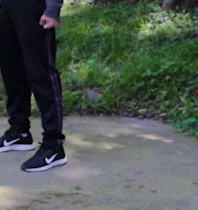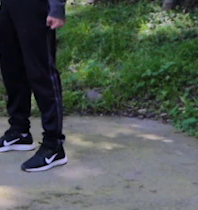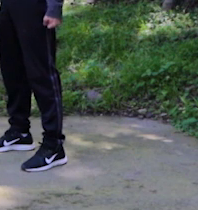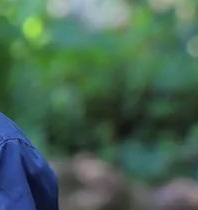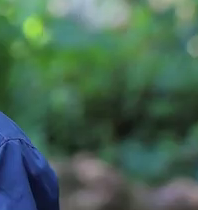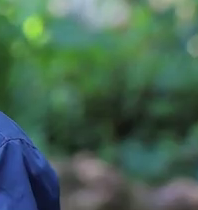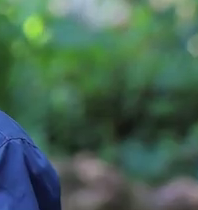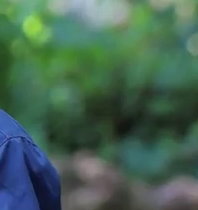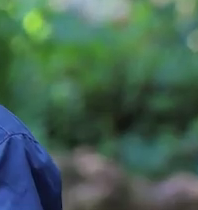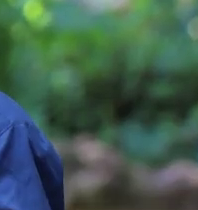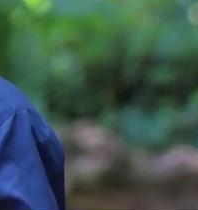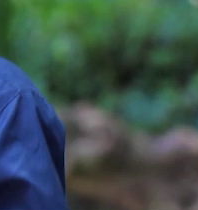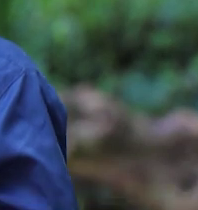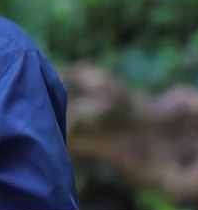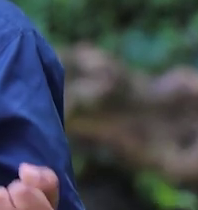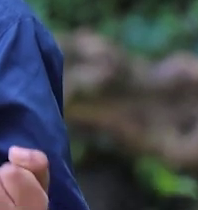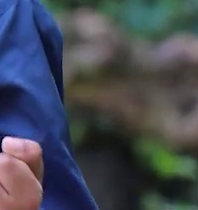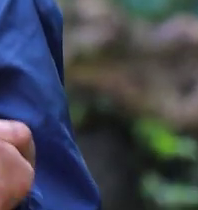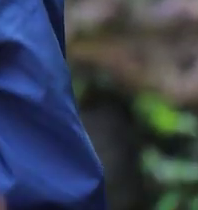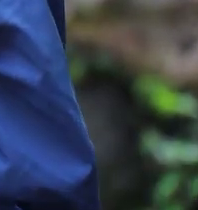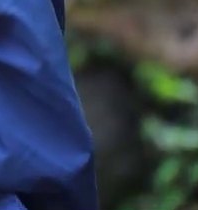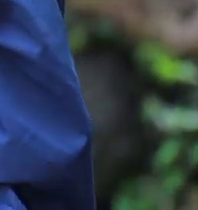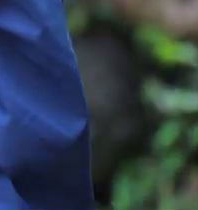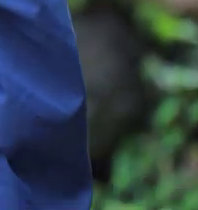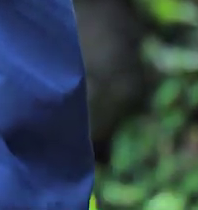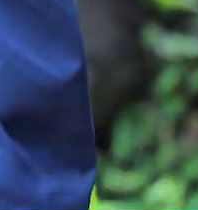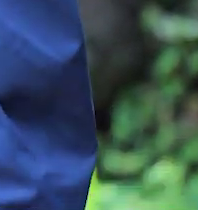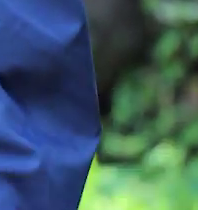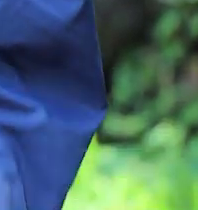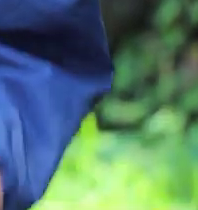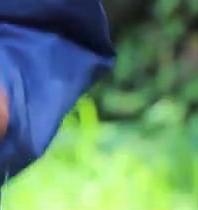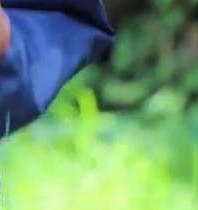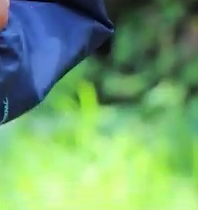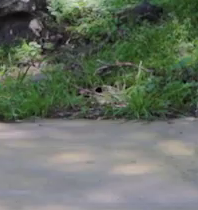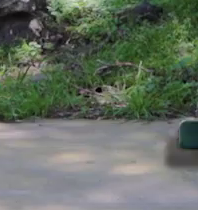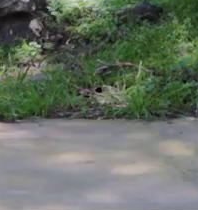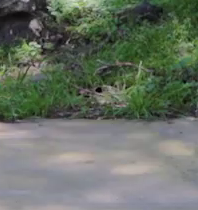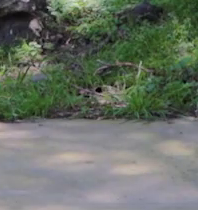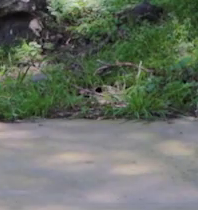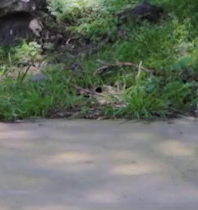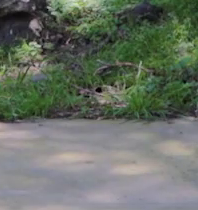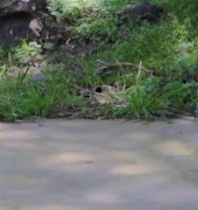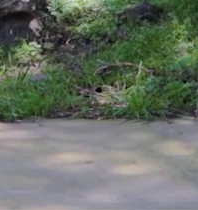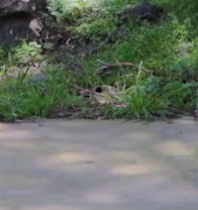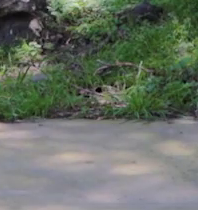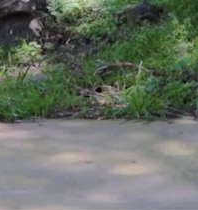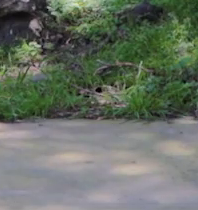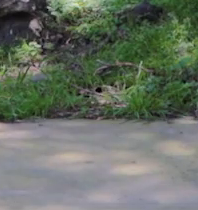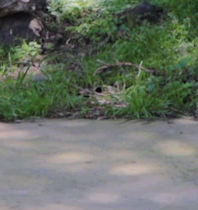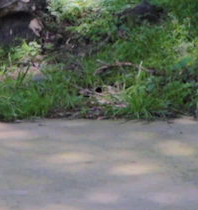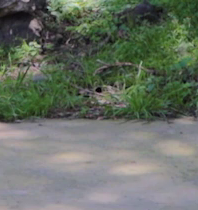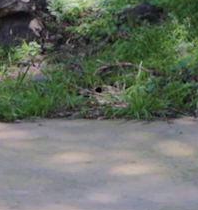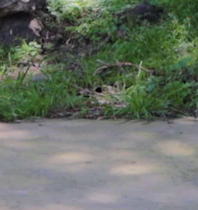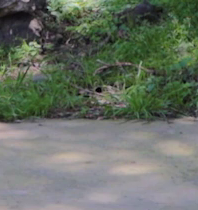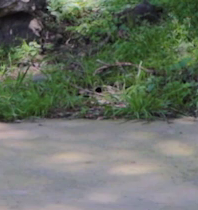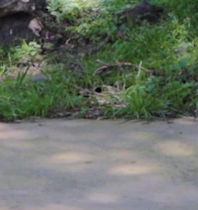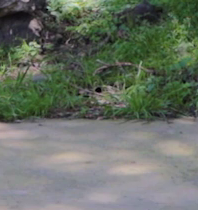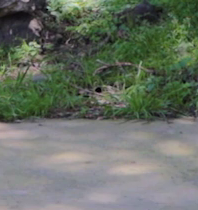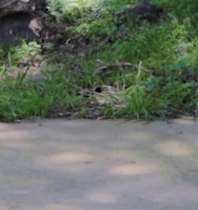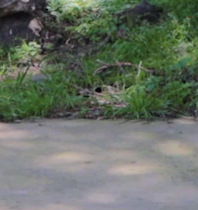Bien, flexionamos a 90 grados. Bajamos, flexión, extensión, flexión,